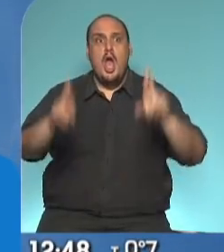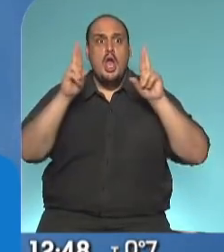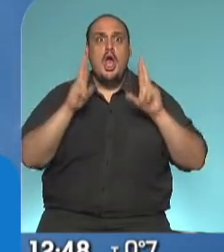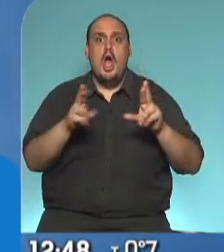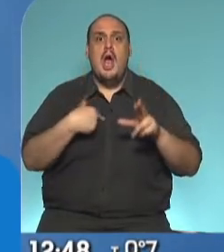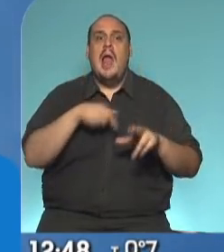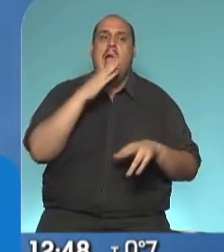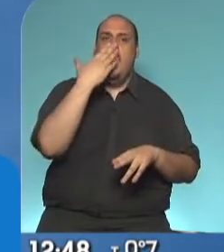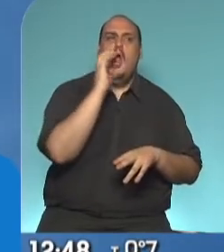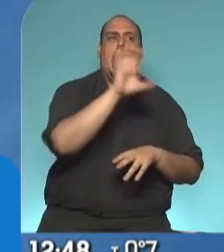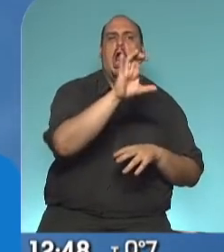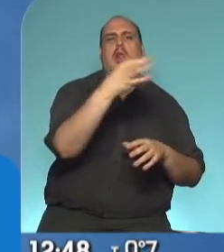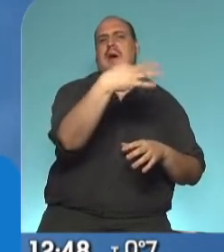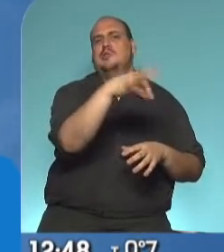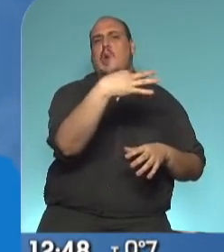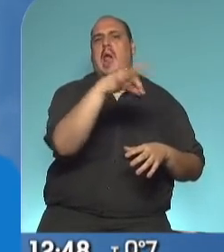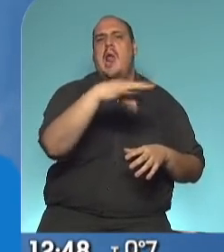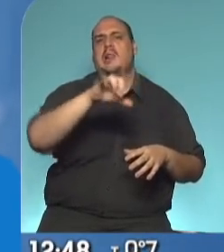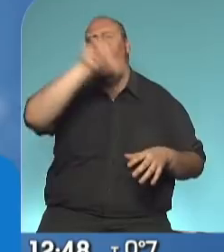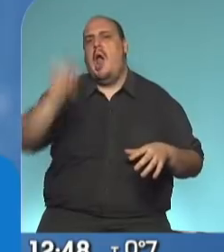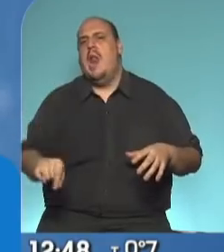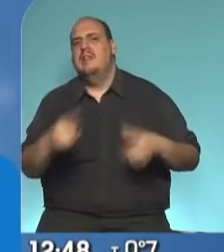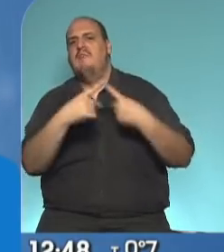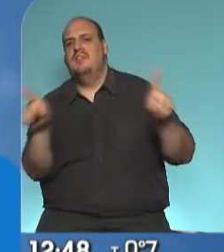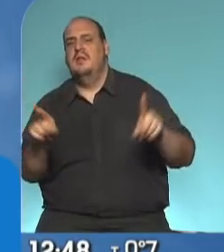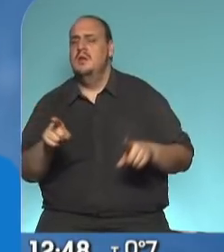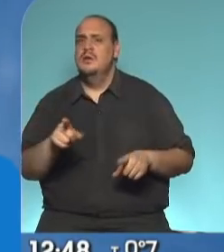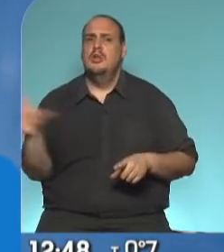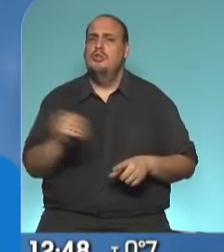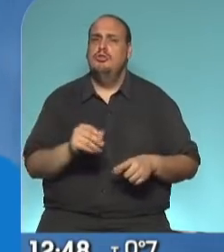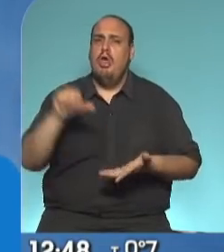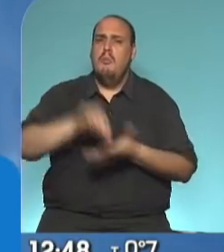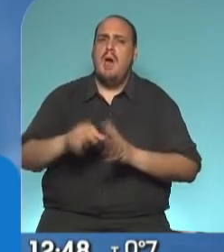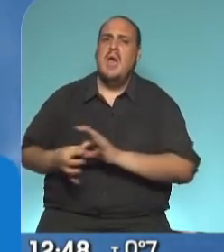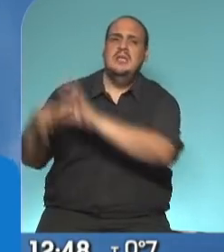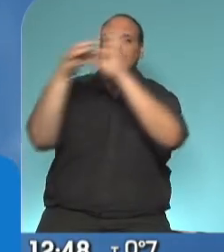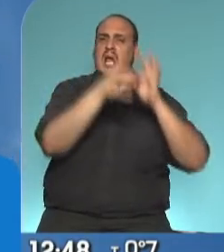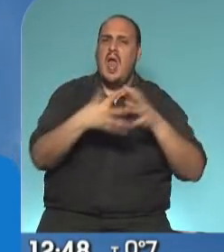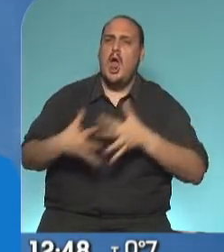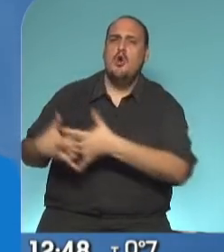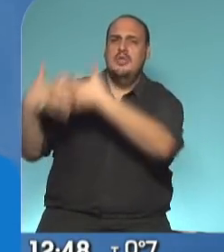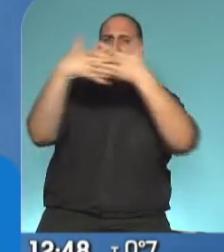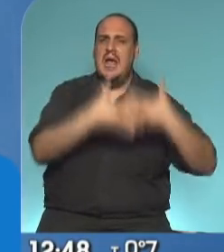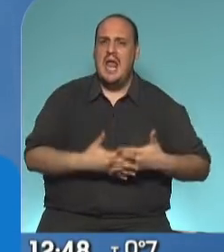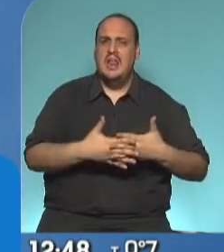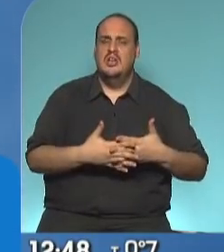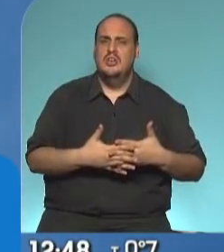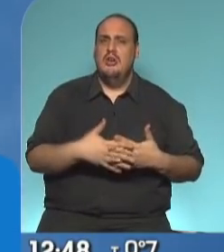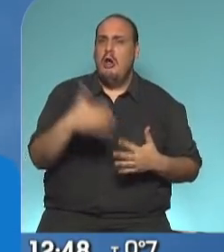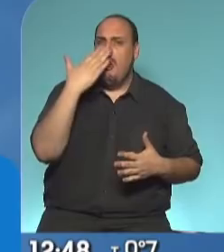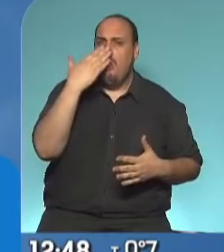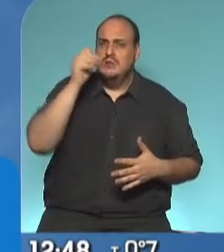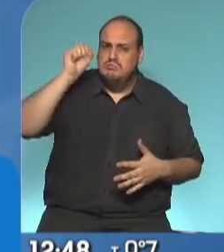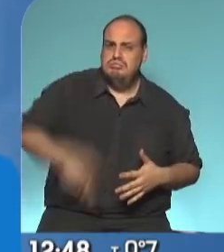historia de que Córdoba era una cosa aislada al resto del país. Somos lo mismo, somos un país integrado, los cordobeses son argentinos y cuando